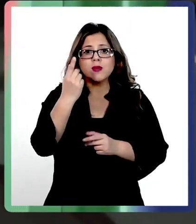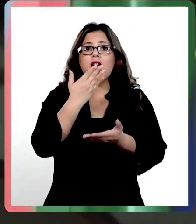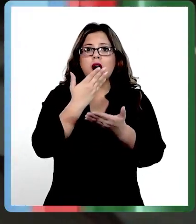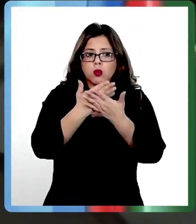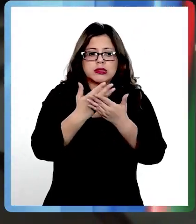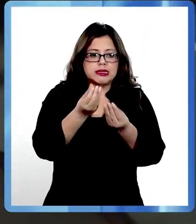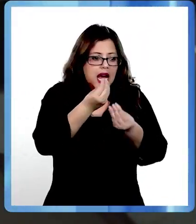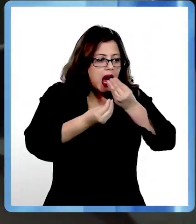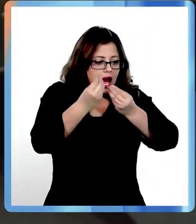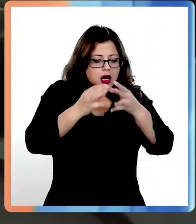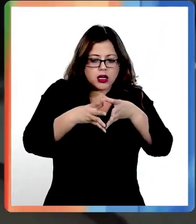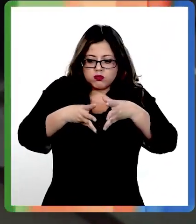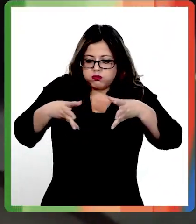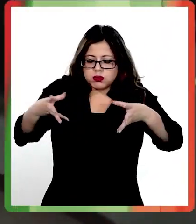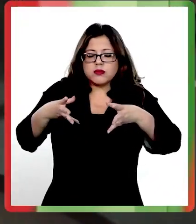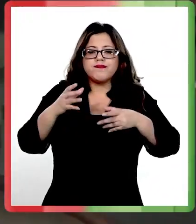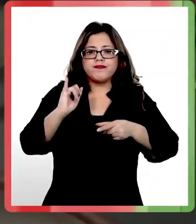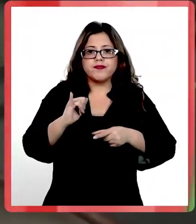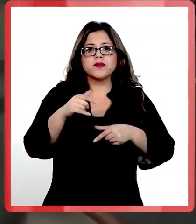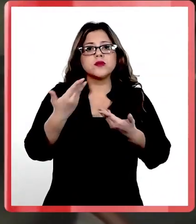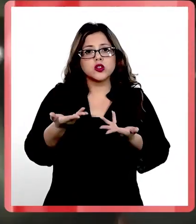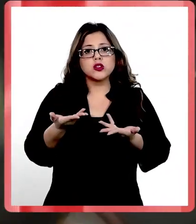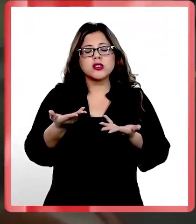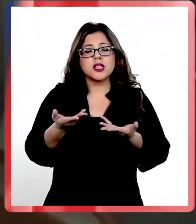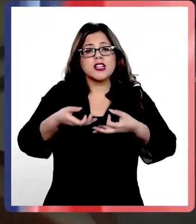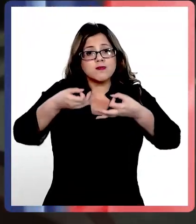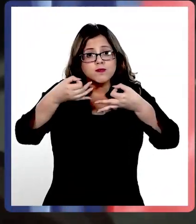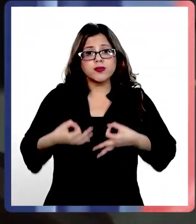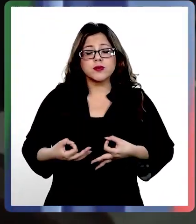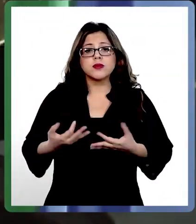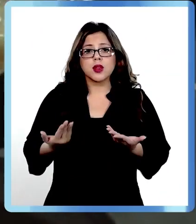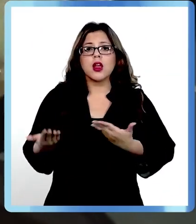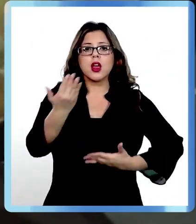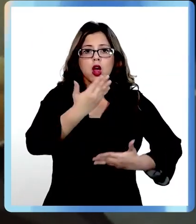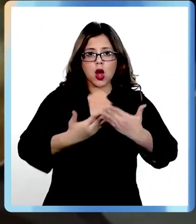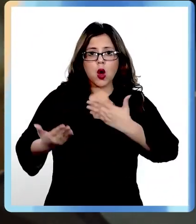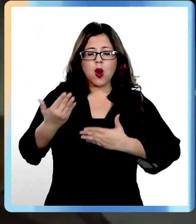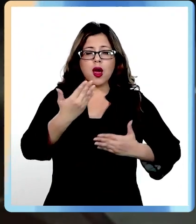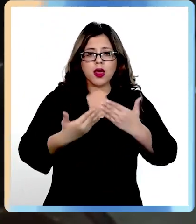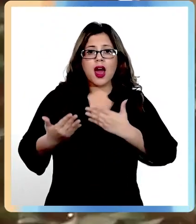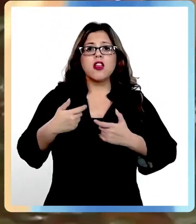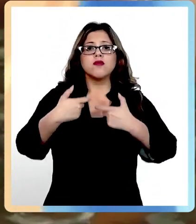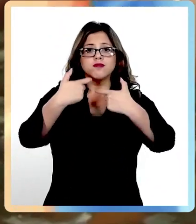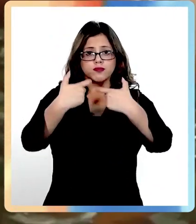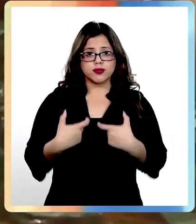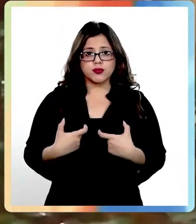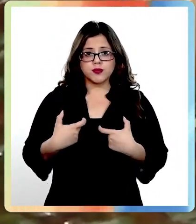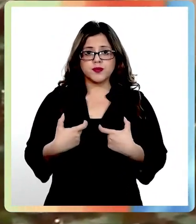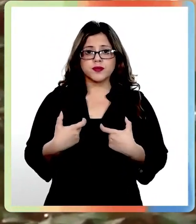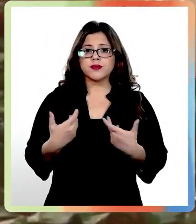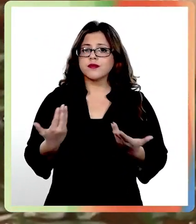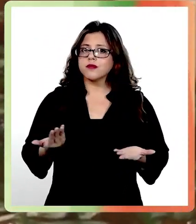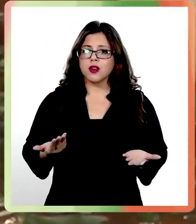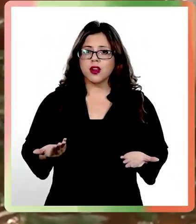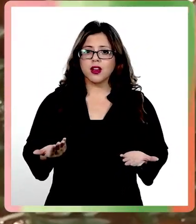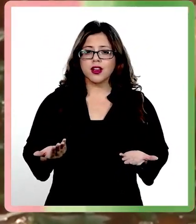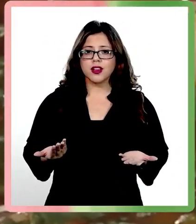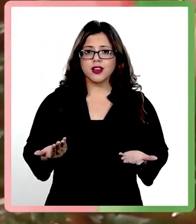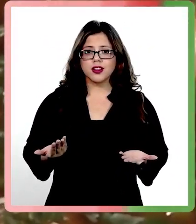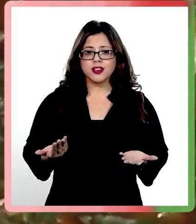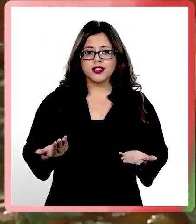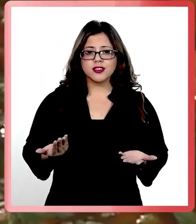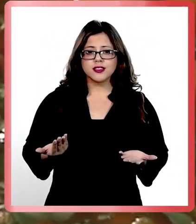se está excediendo. Entonces, yo creo que lo más adecuado es autocuidado, autocontrolarse, ¿para qué?